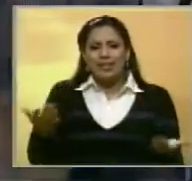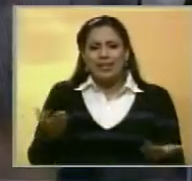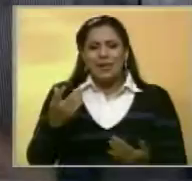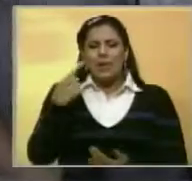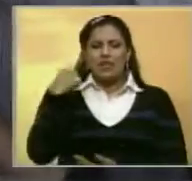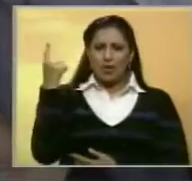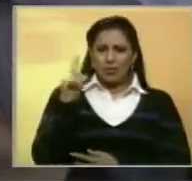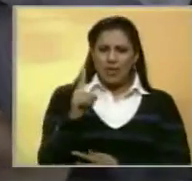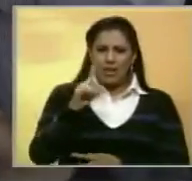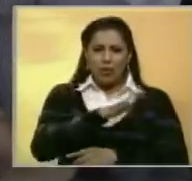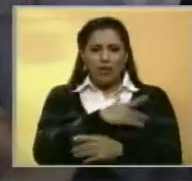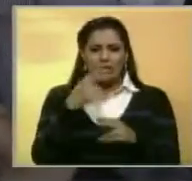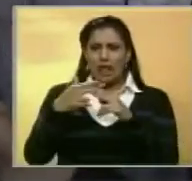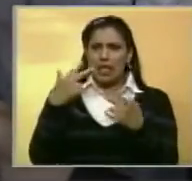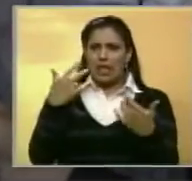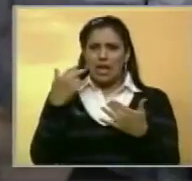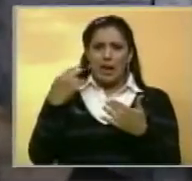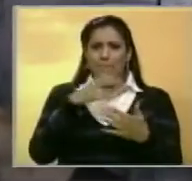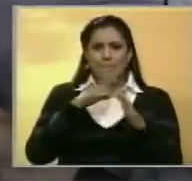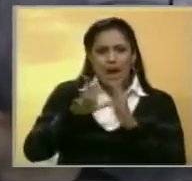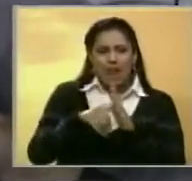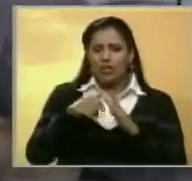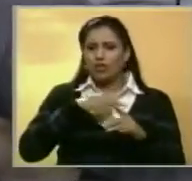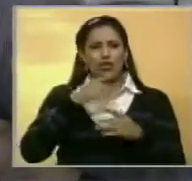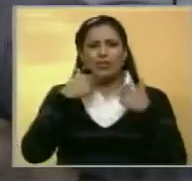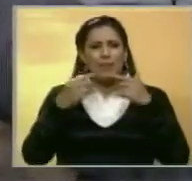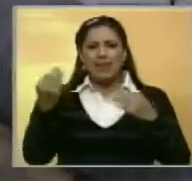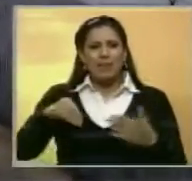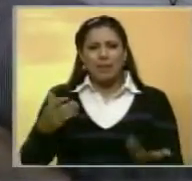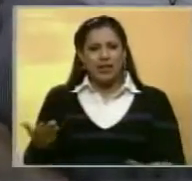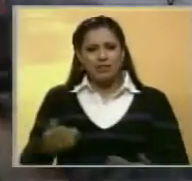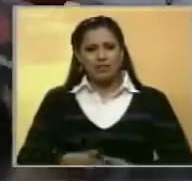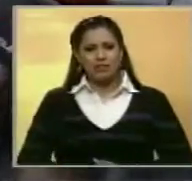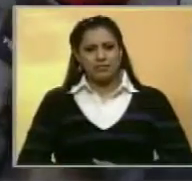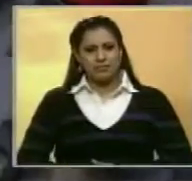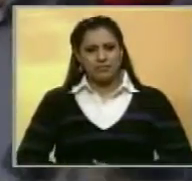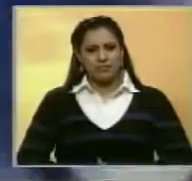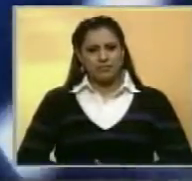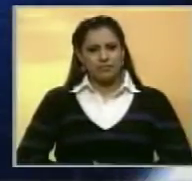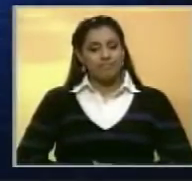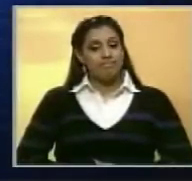Ya uno viene a la universidad y está en riesgo de perder la vía. No tenemos nada que perder en esta manifestación.